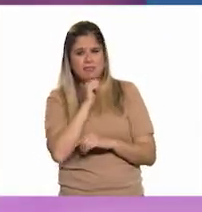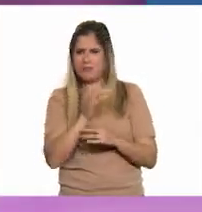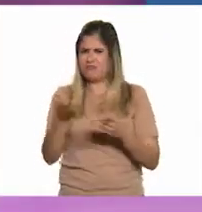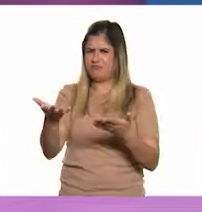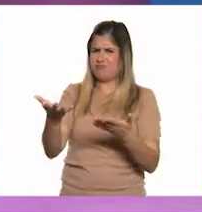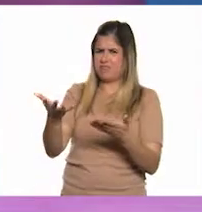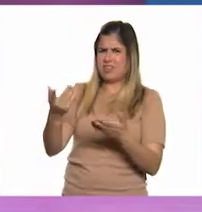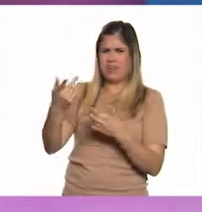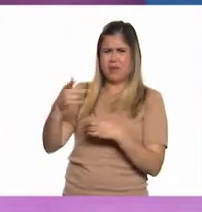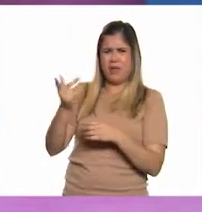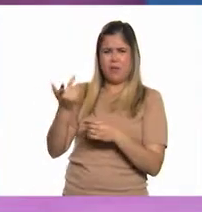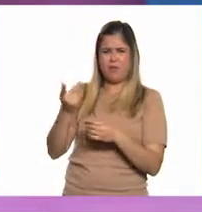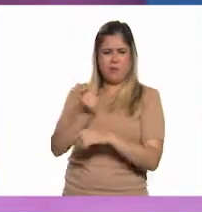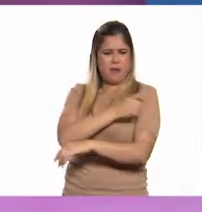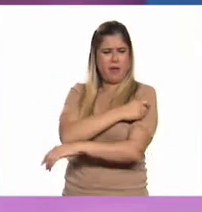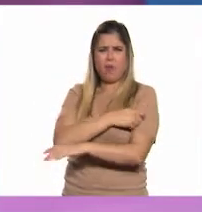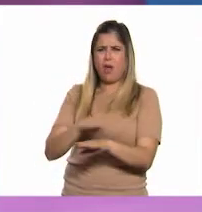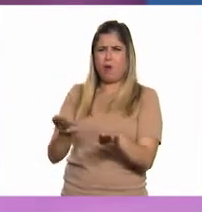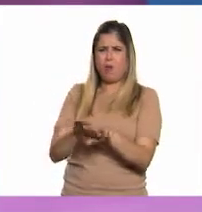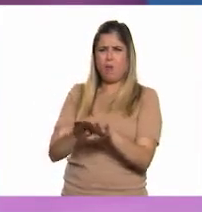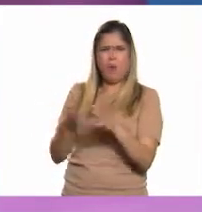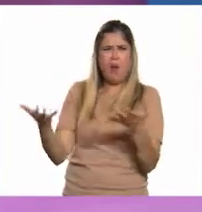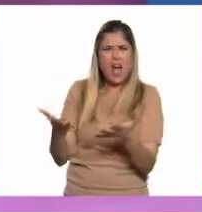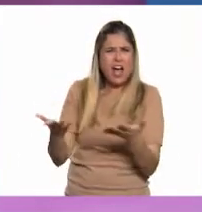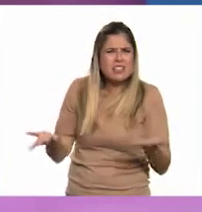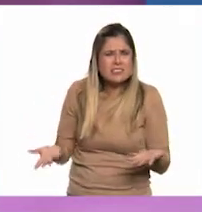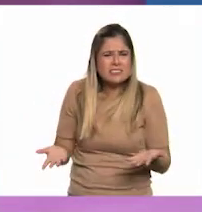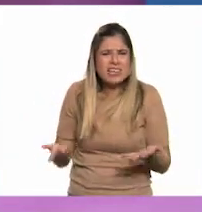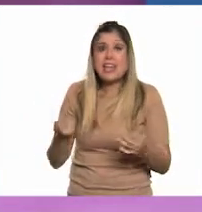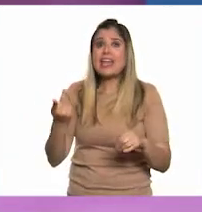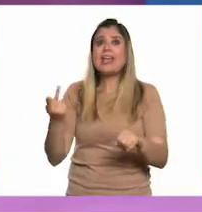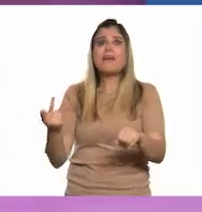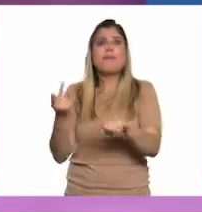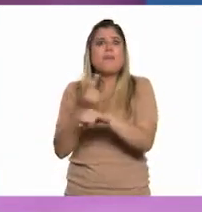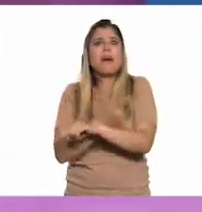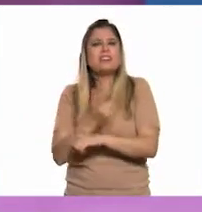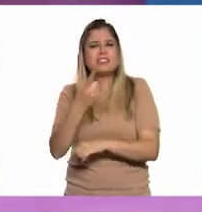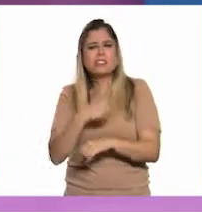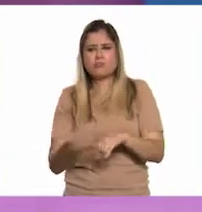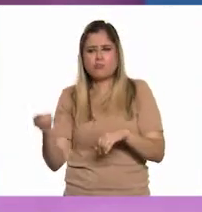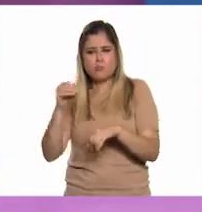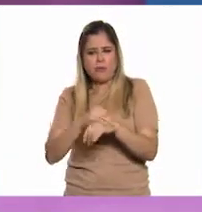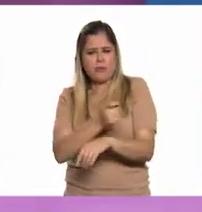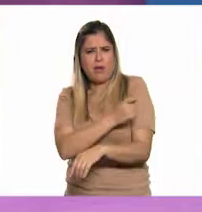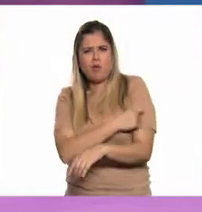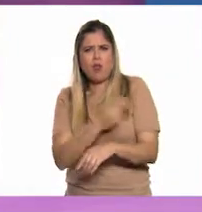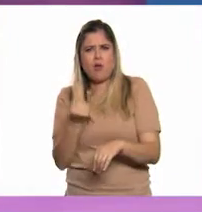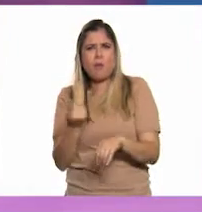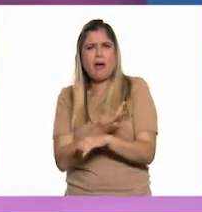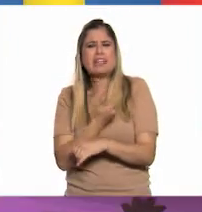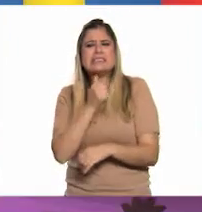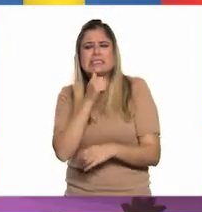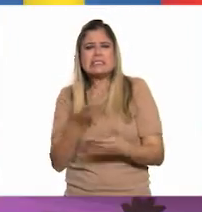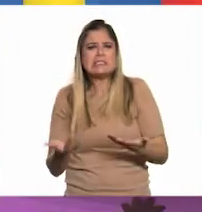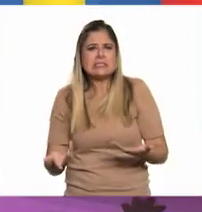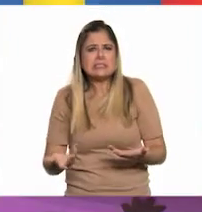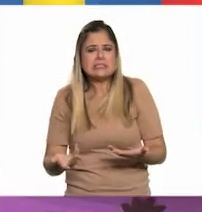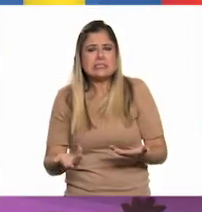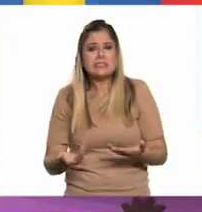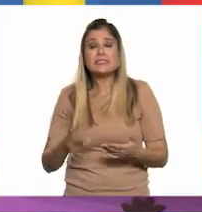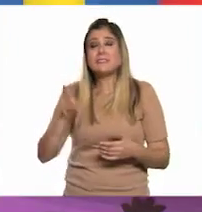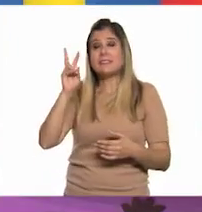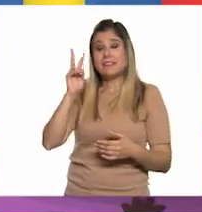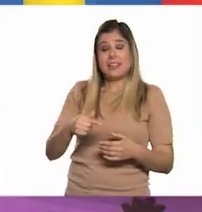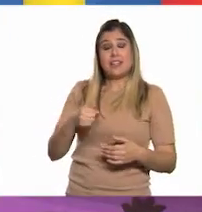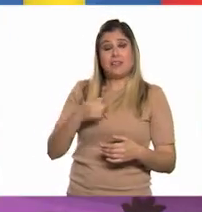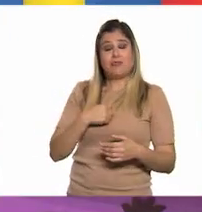¿y cómo se hacen las vacunas? ¿Y qué pasaría si no se las pusiera la gente? Bueno, yo debo confesar que